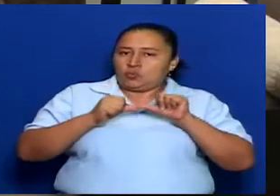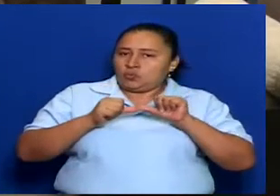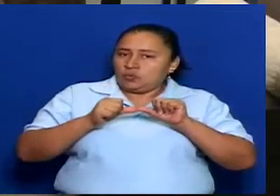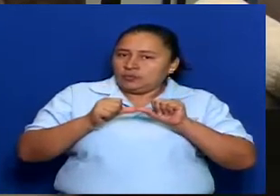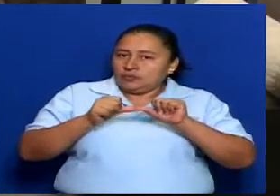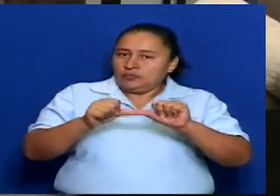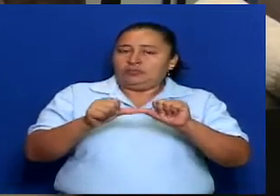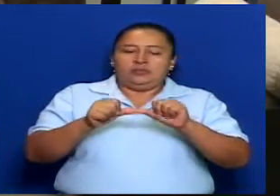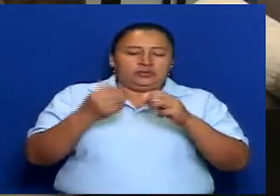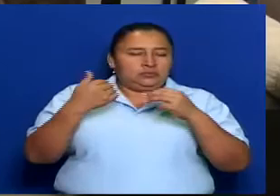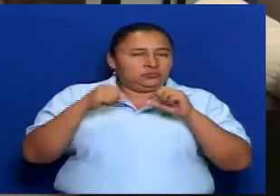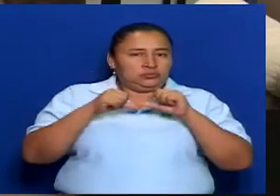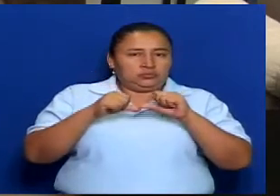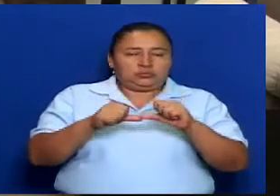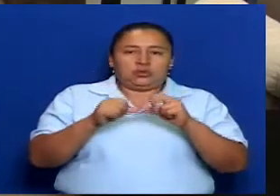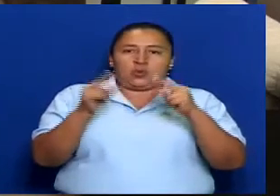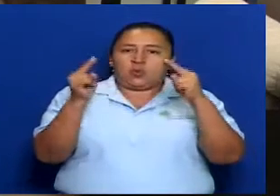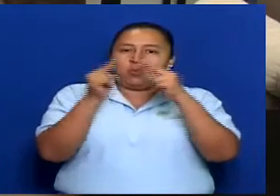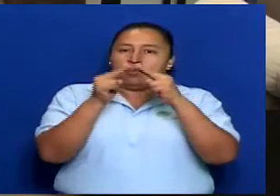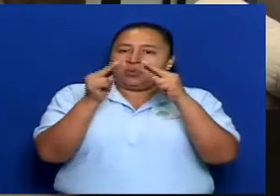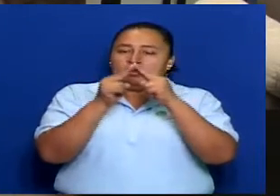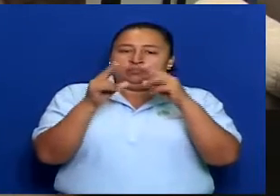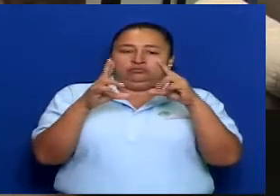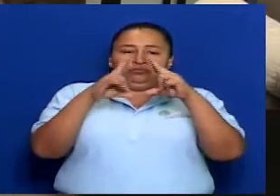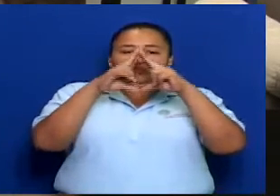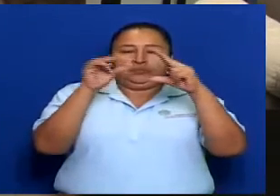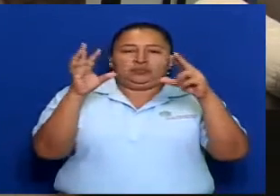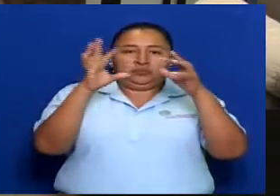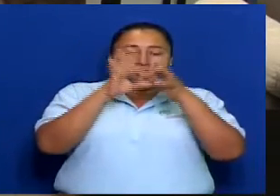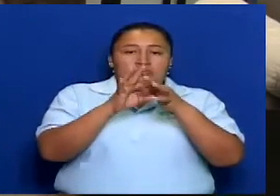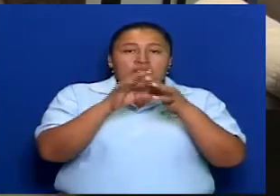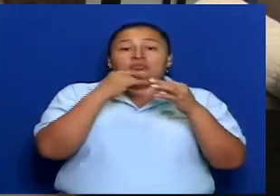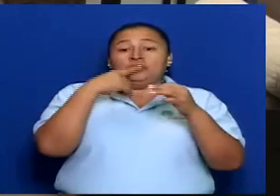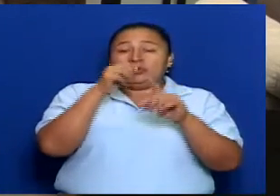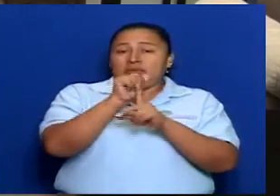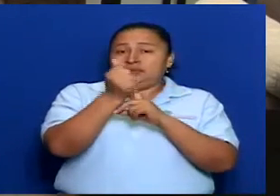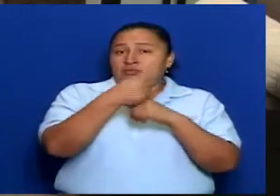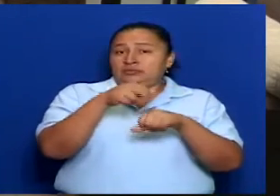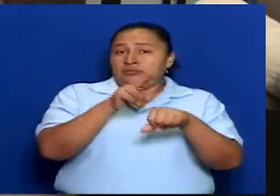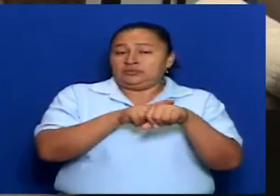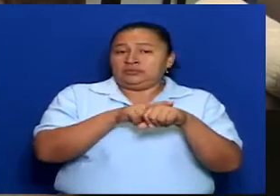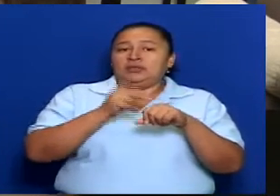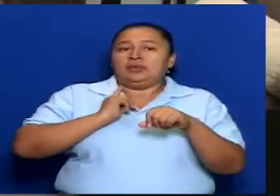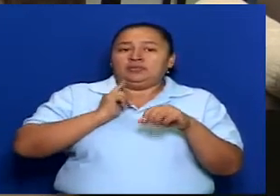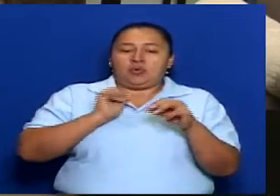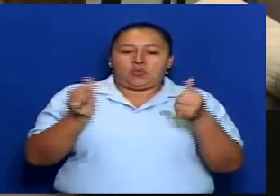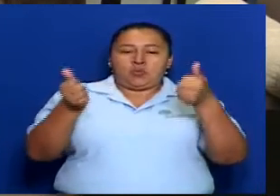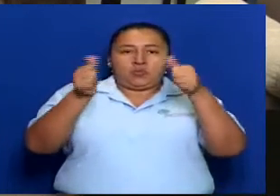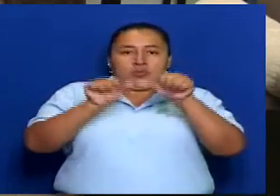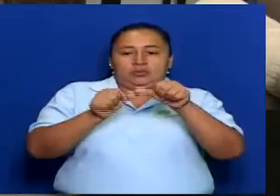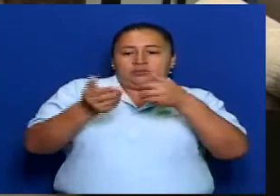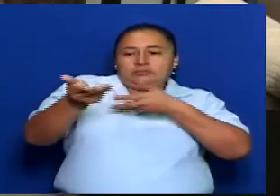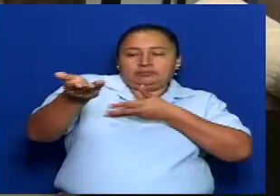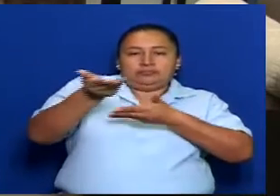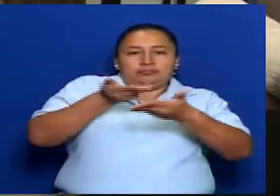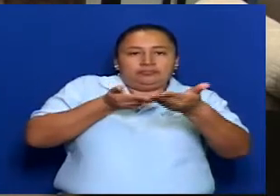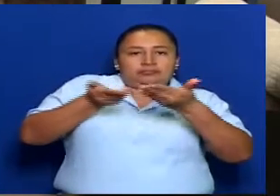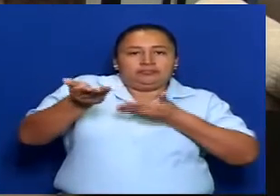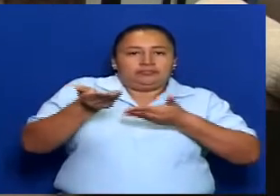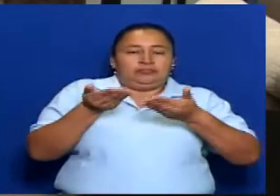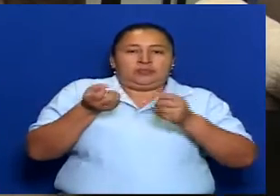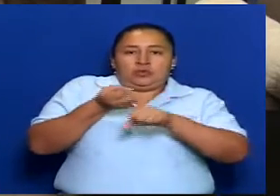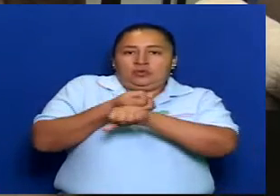el vínculo porque también como Asamblea Nacional tenemos un convenio de colaboración con los